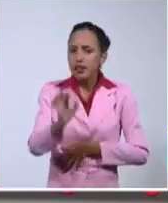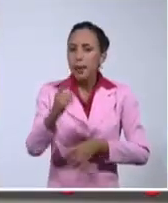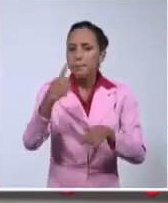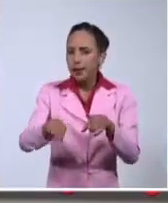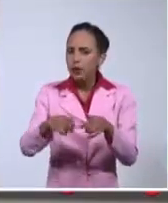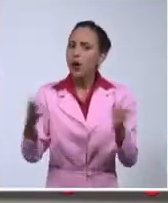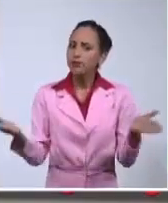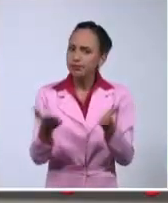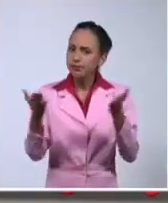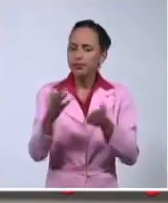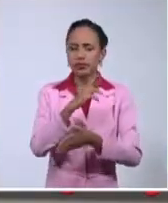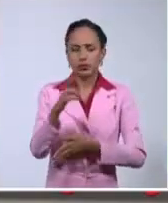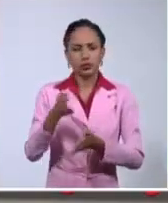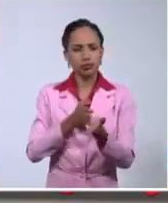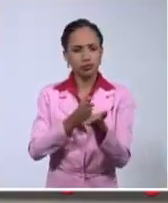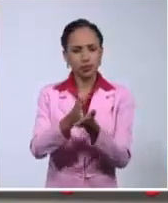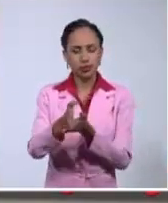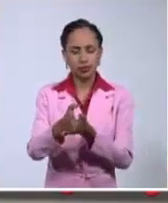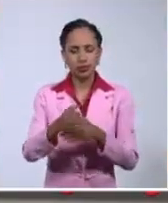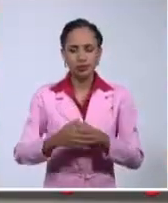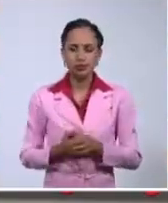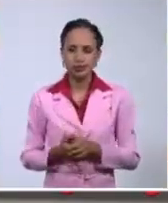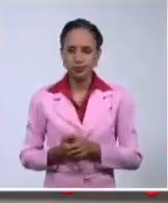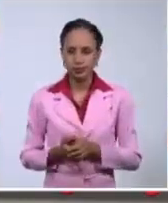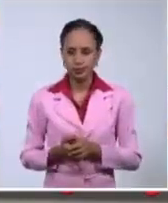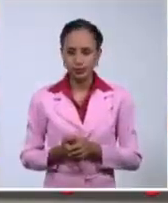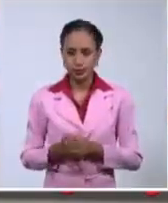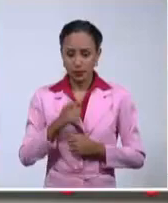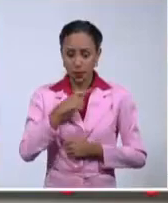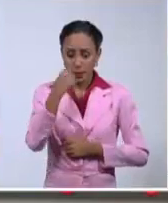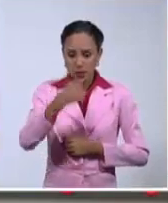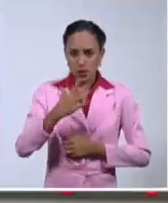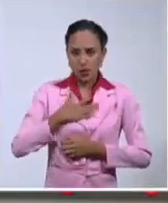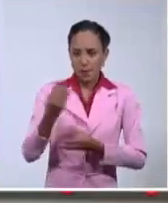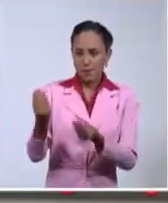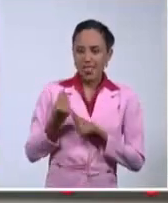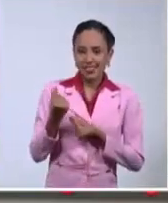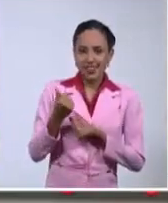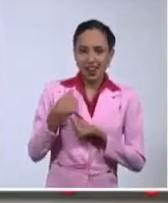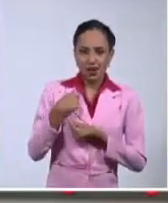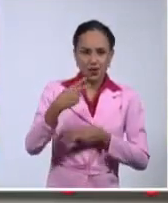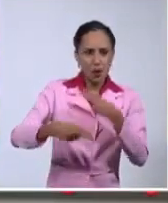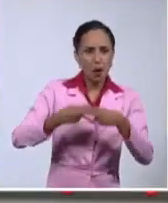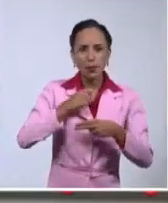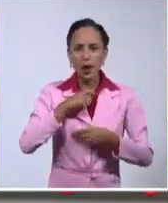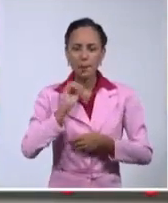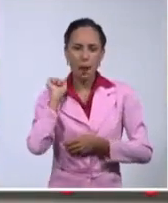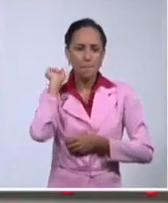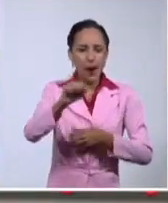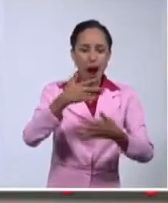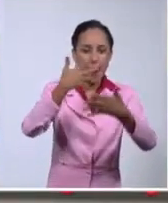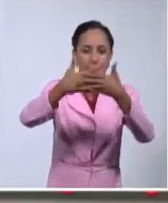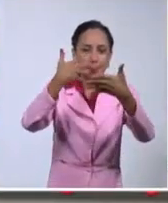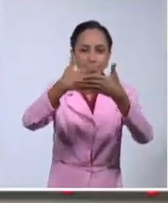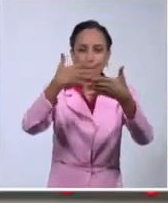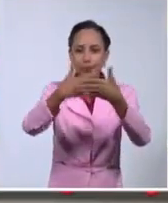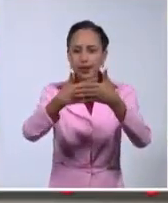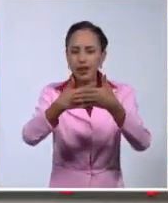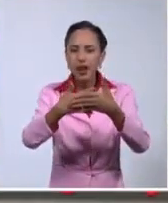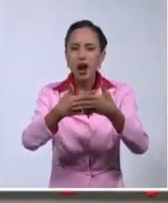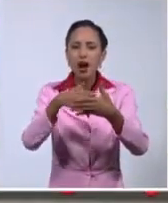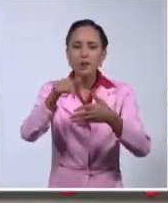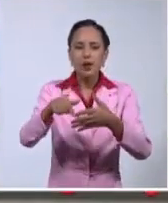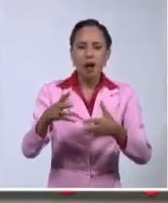persona que recibe órdenes y dinero, ¿en qué lo convierte usted? Romper vidrieras, alterar el orden público,